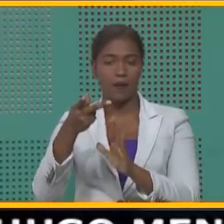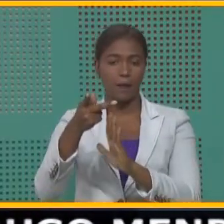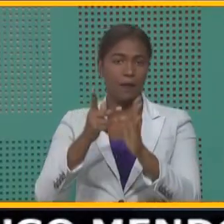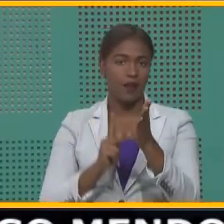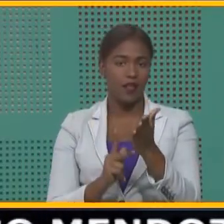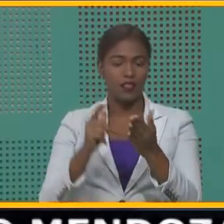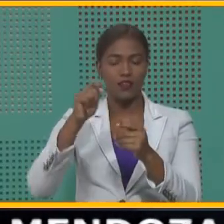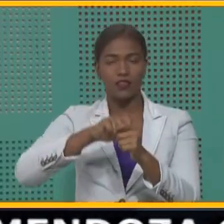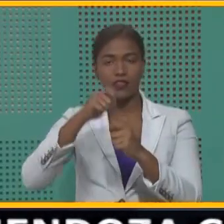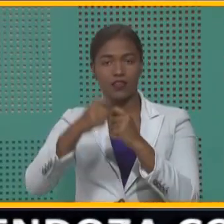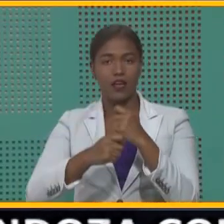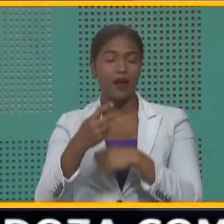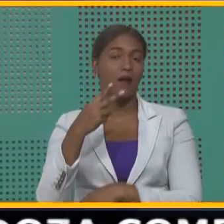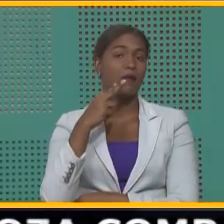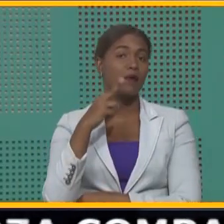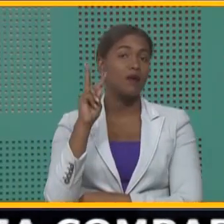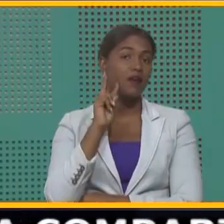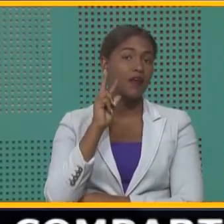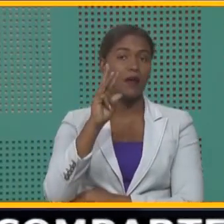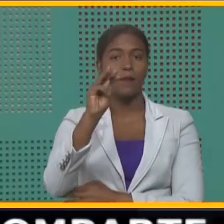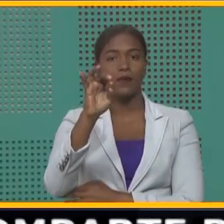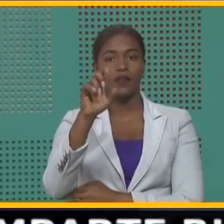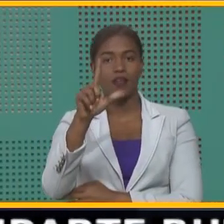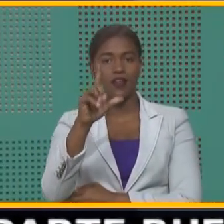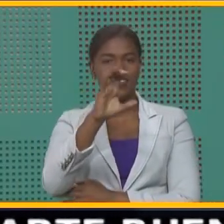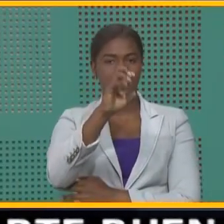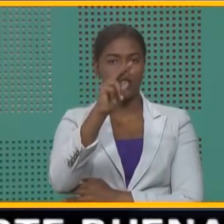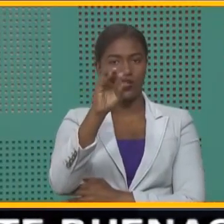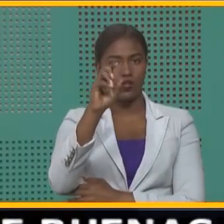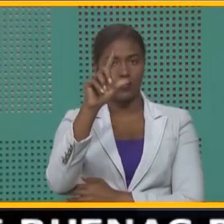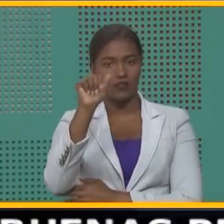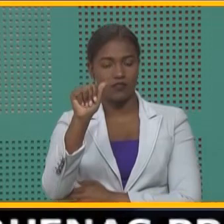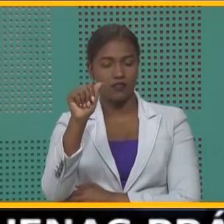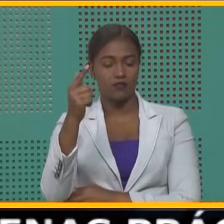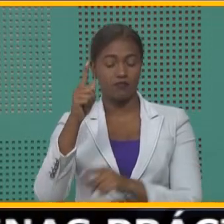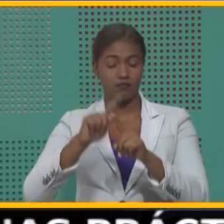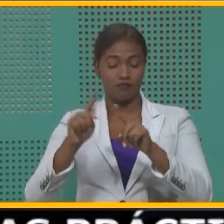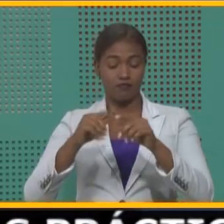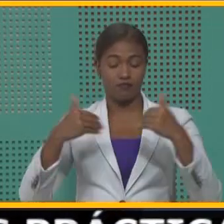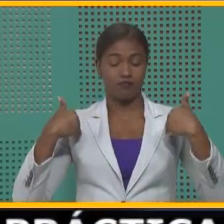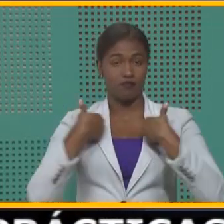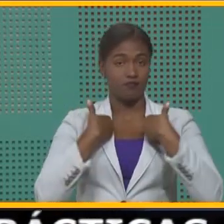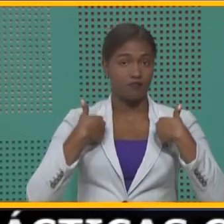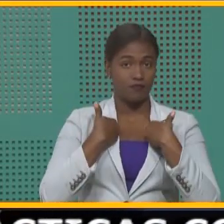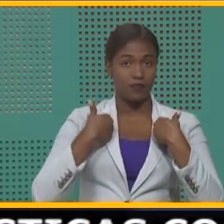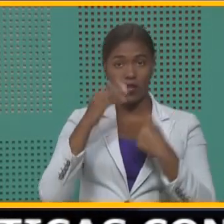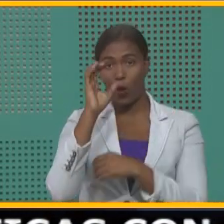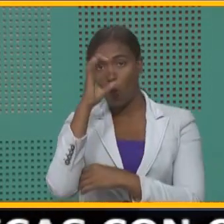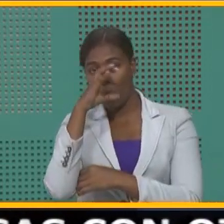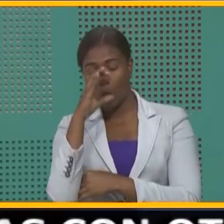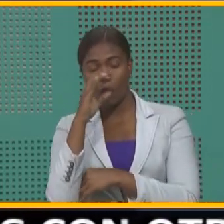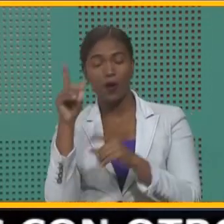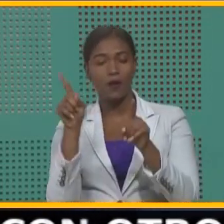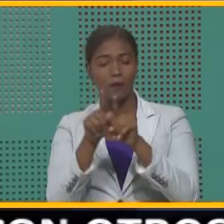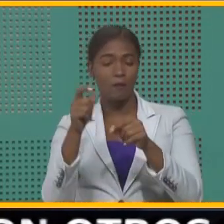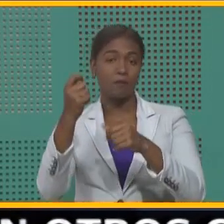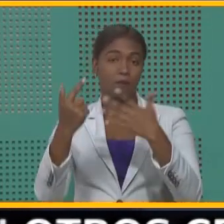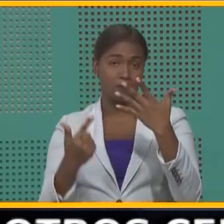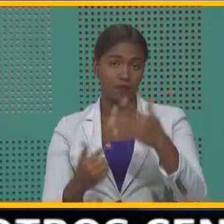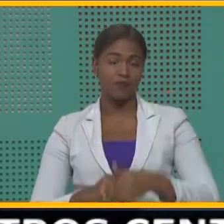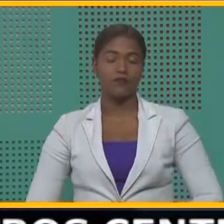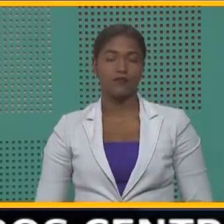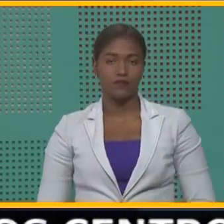guineos, vegetales, miel, chinola, ganado, vino y caprino y apicultura, entre otros.